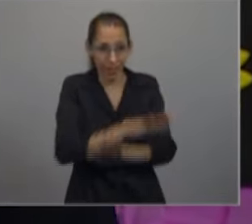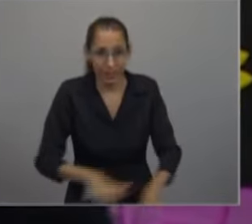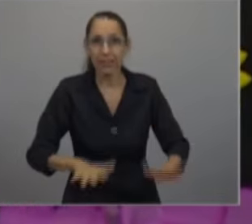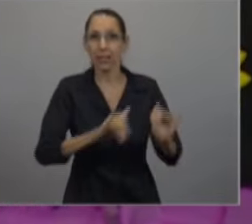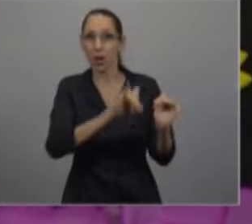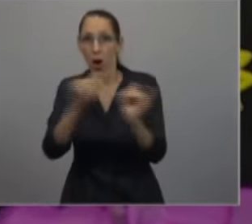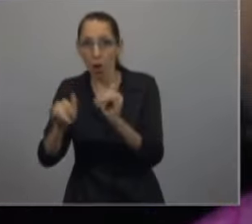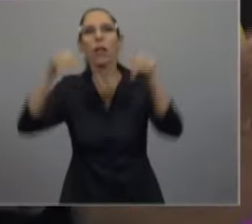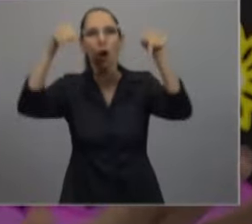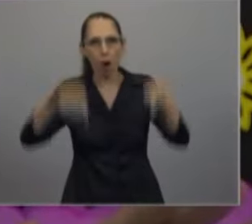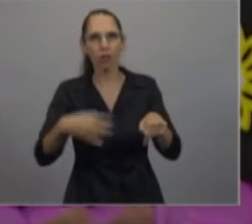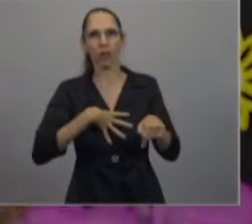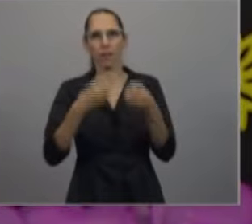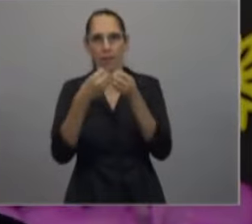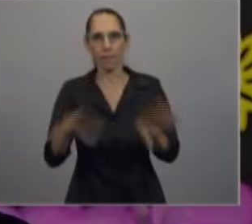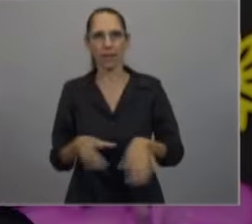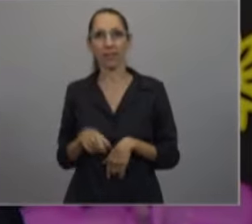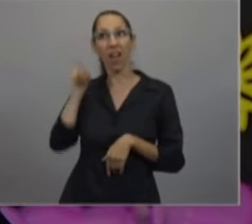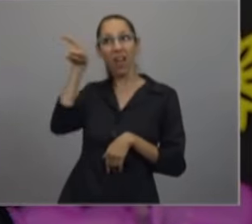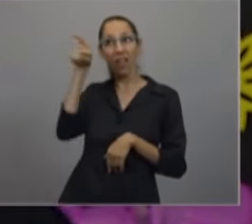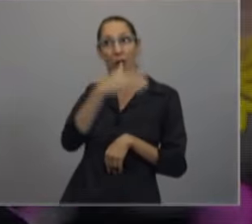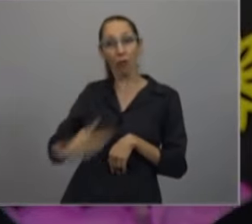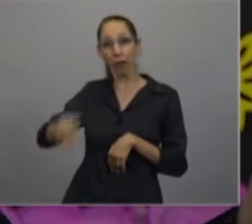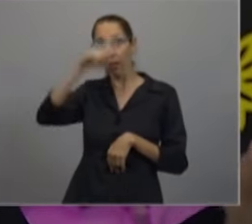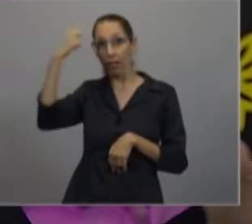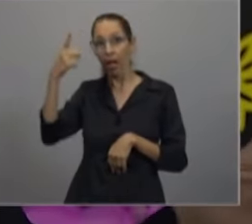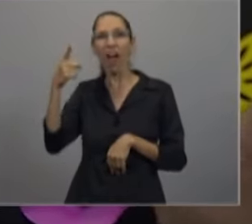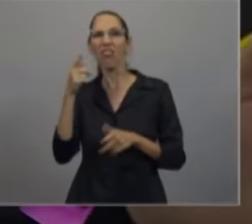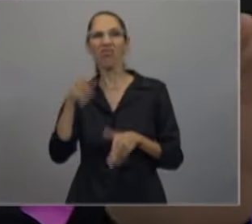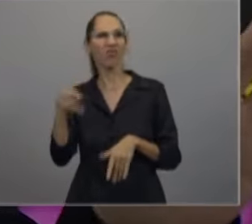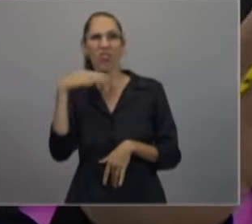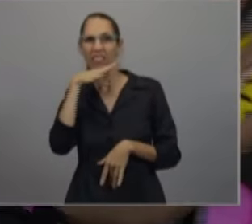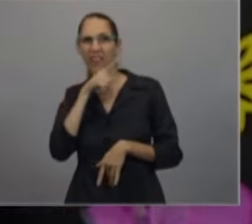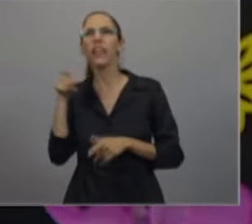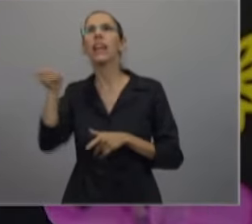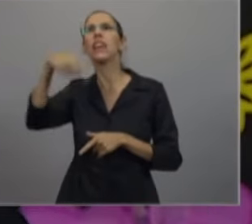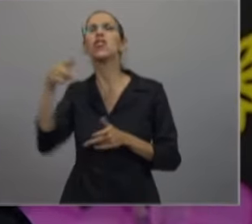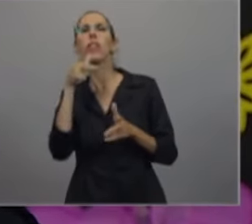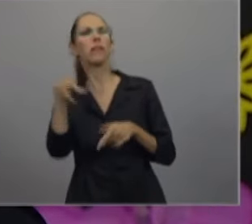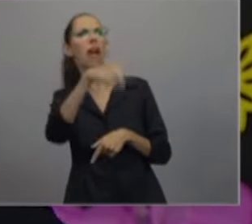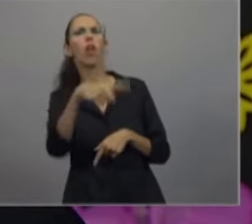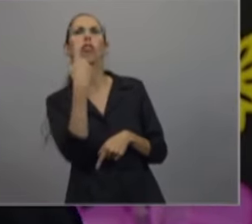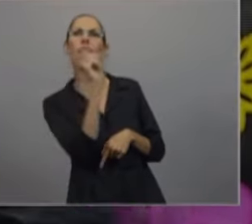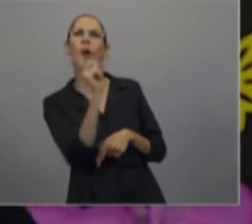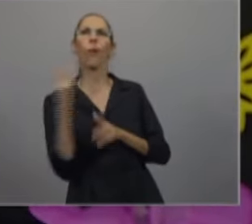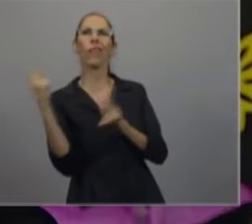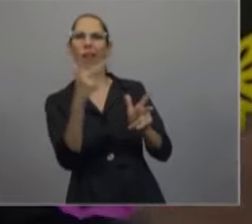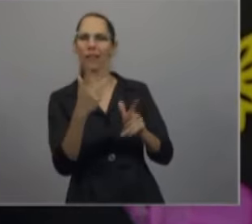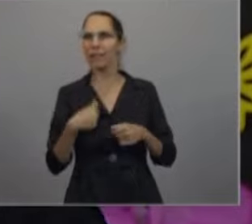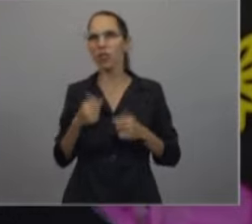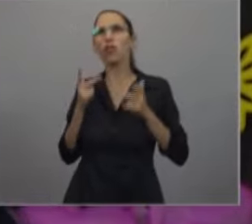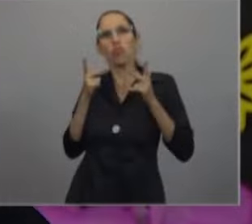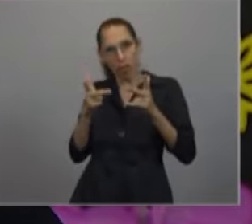empiezan las clases hoy. No lo entienden, ellos dicen no la ven. Yo digo otra cosa, no lo